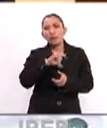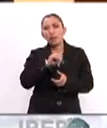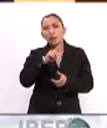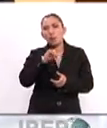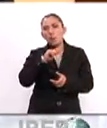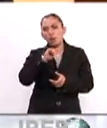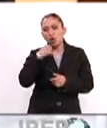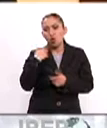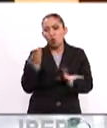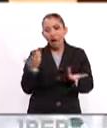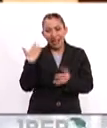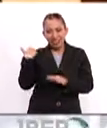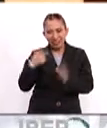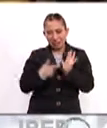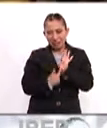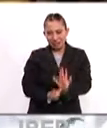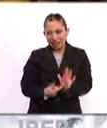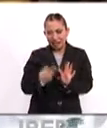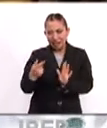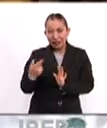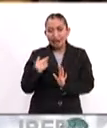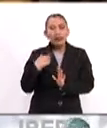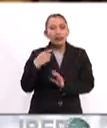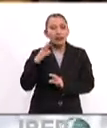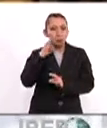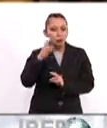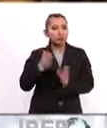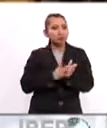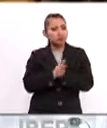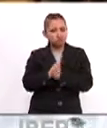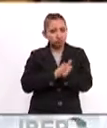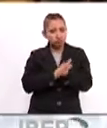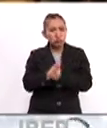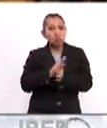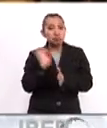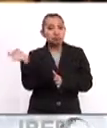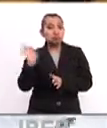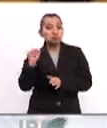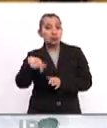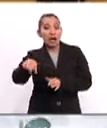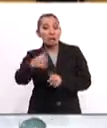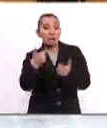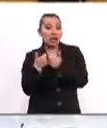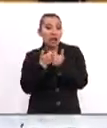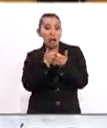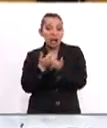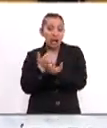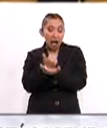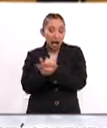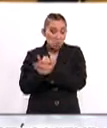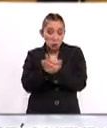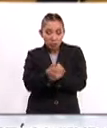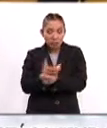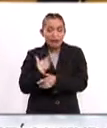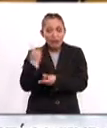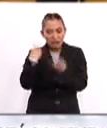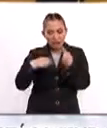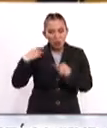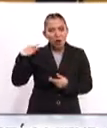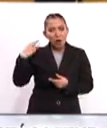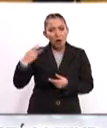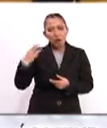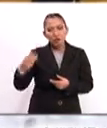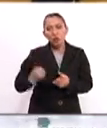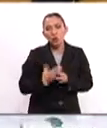que como mencionaron en la presentación están de alguna manera muy entusiasmados con la posibilidad de que haya esta cooperación. Vino ya a Washington